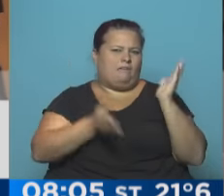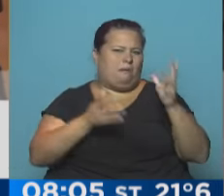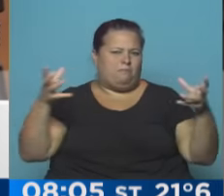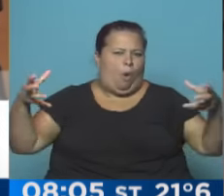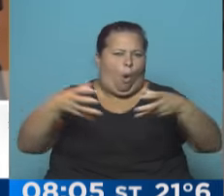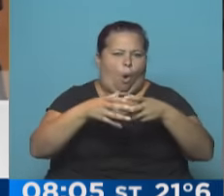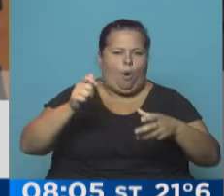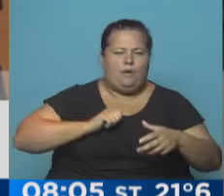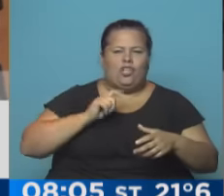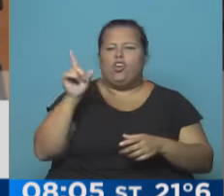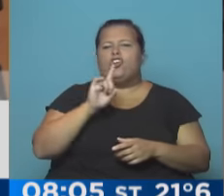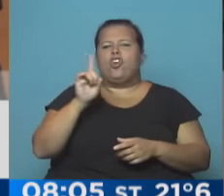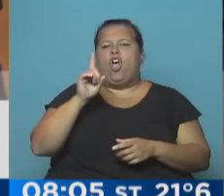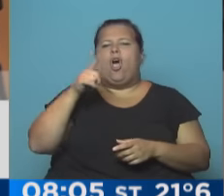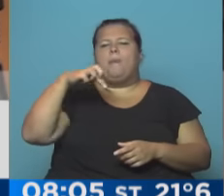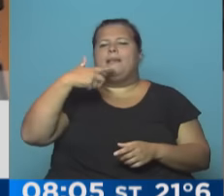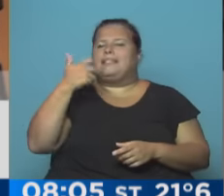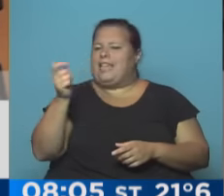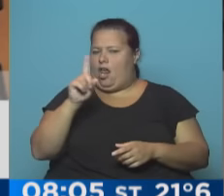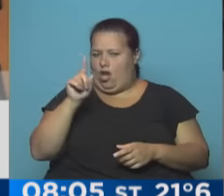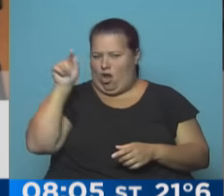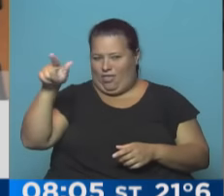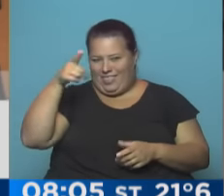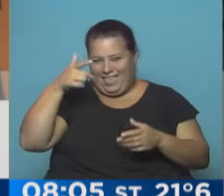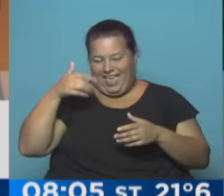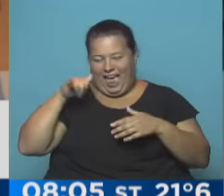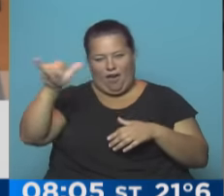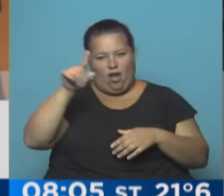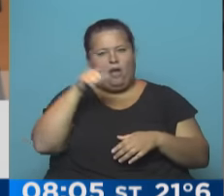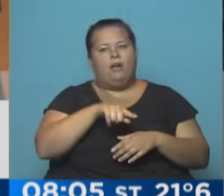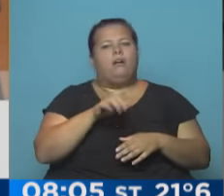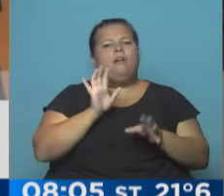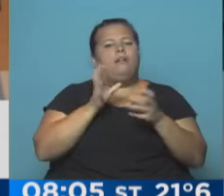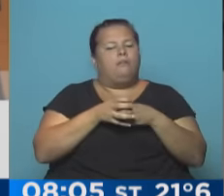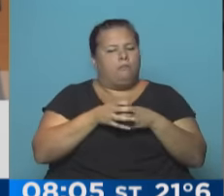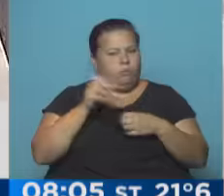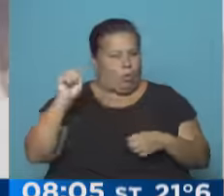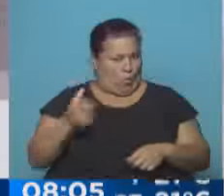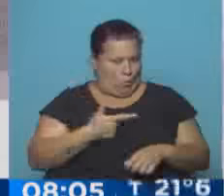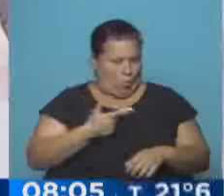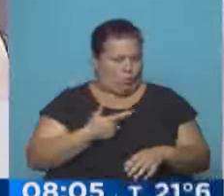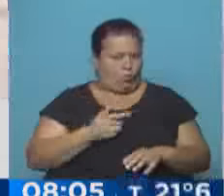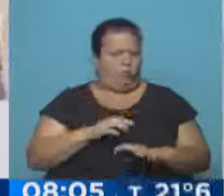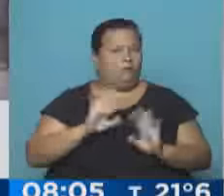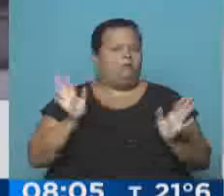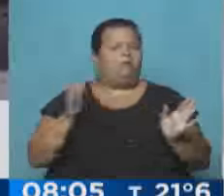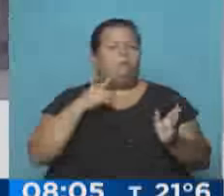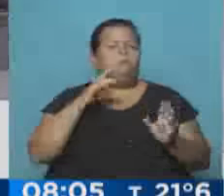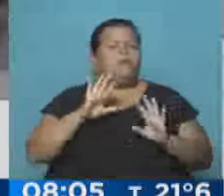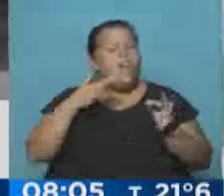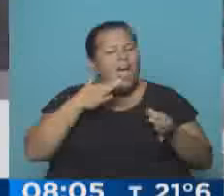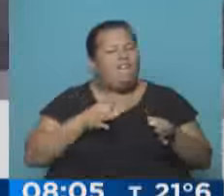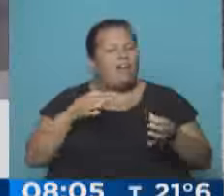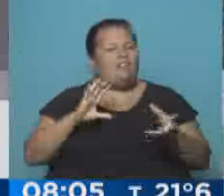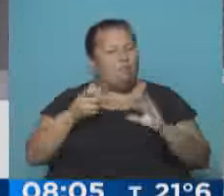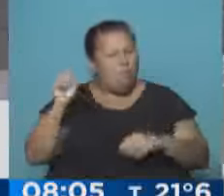gendarmería, no de la PCA, con una acción brutal, sin ser exagerados, pero realmente